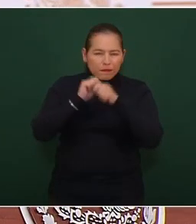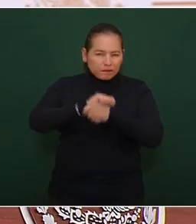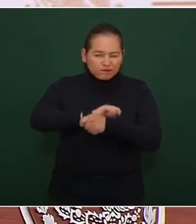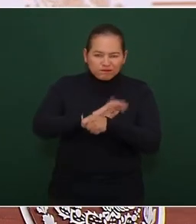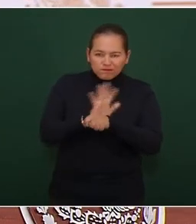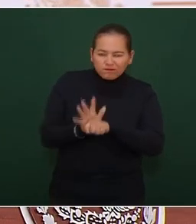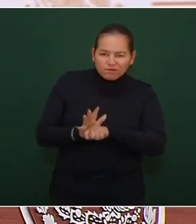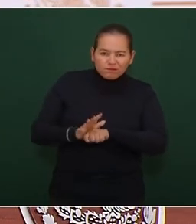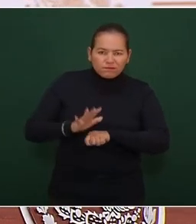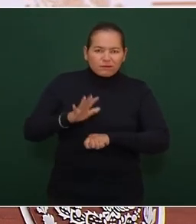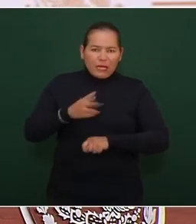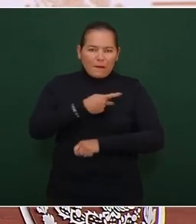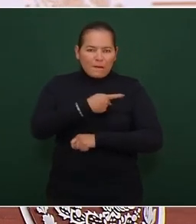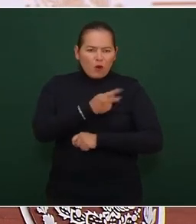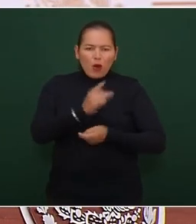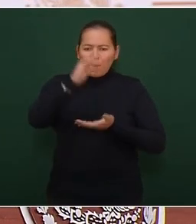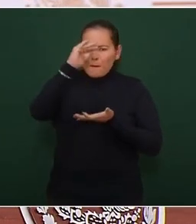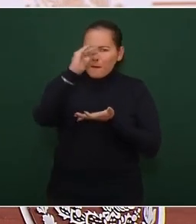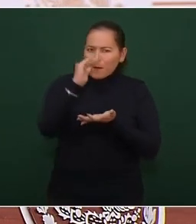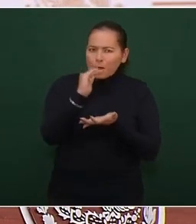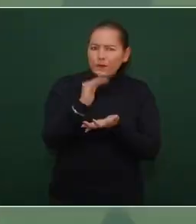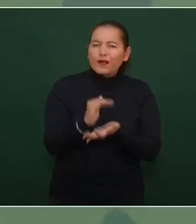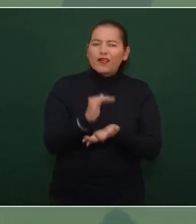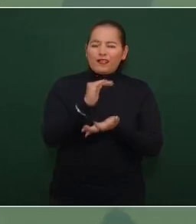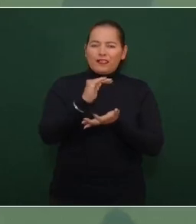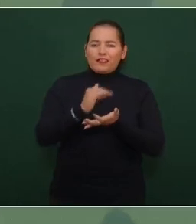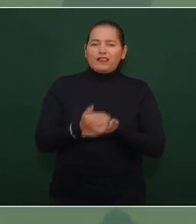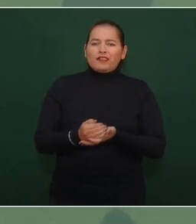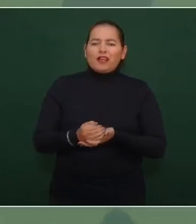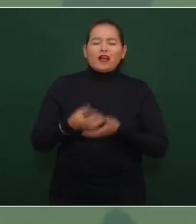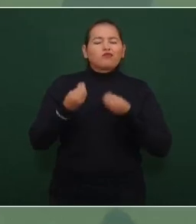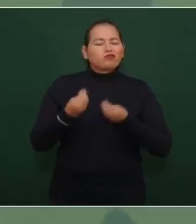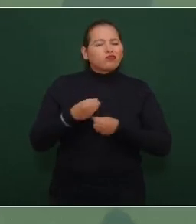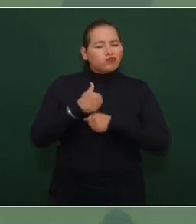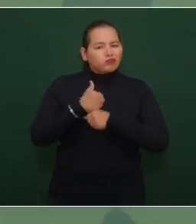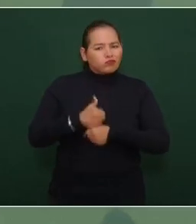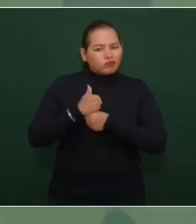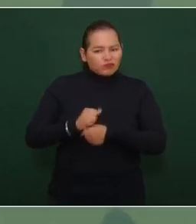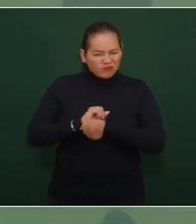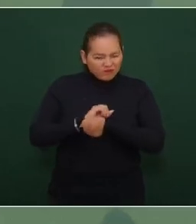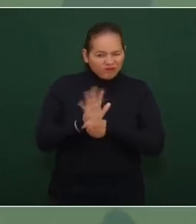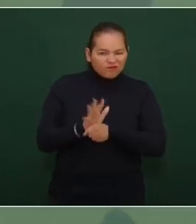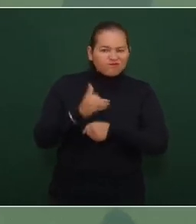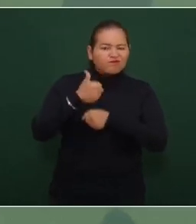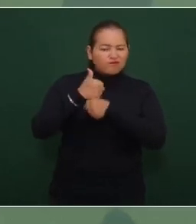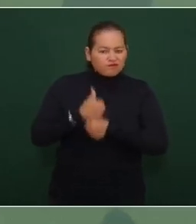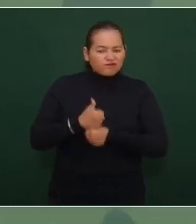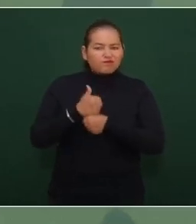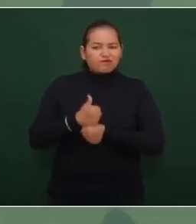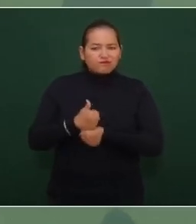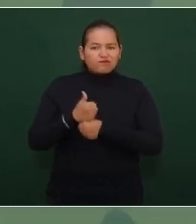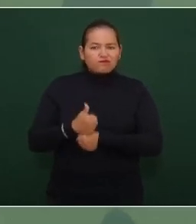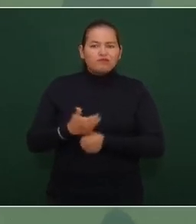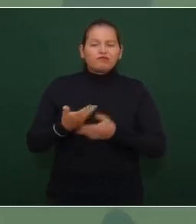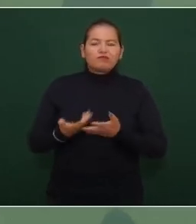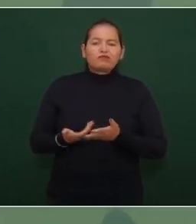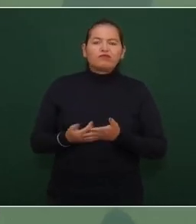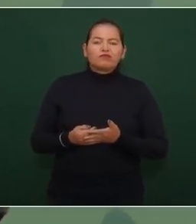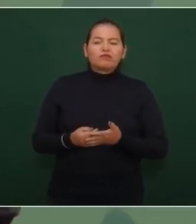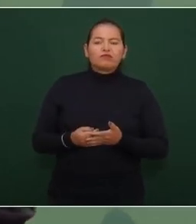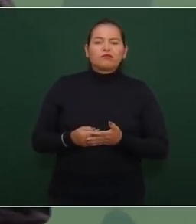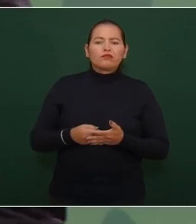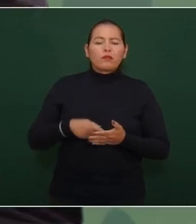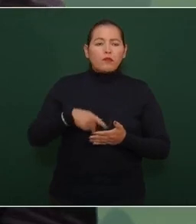de todo el dolor y el daño que causó se logró en el tiempo que